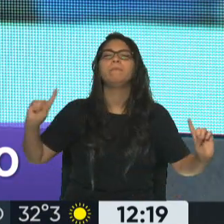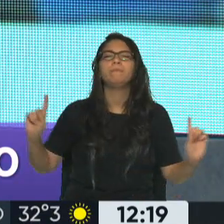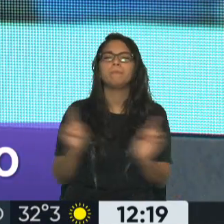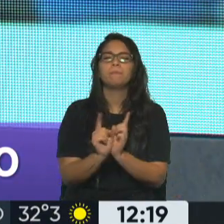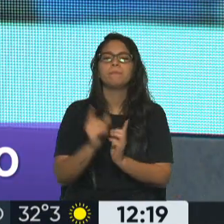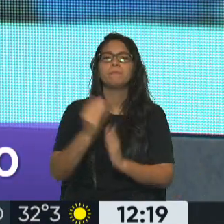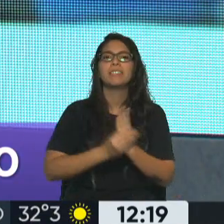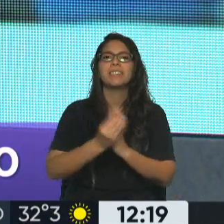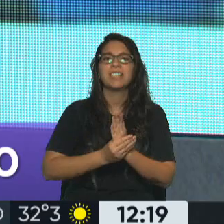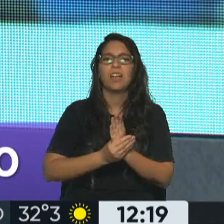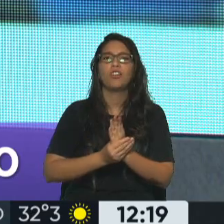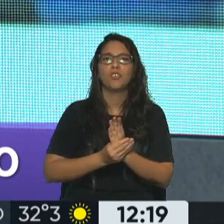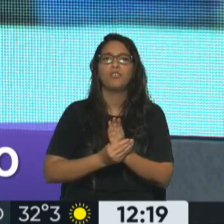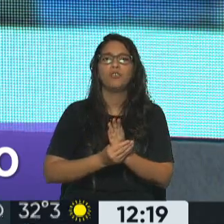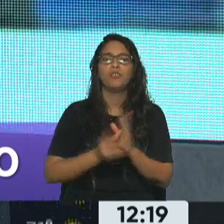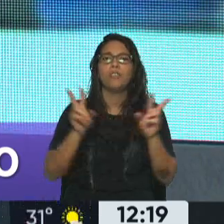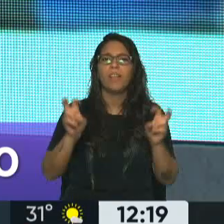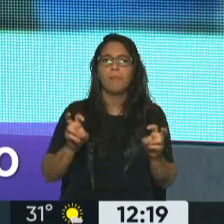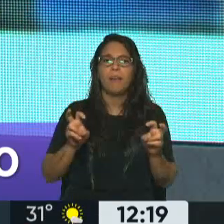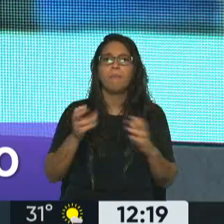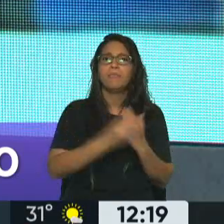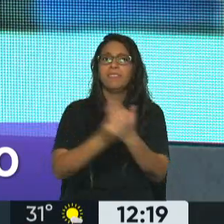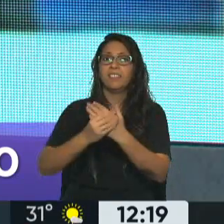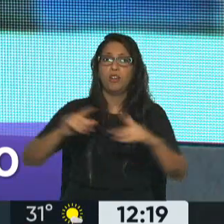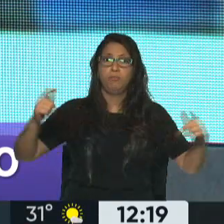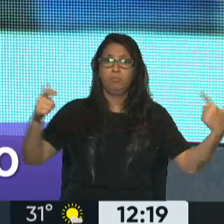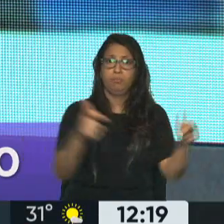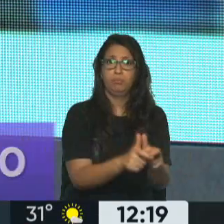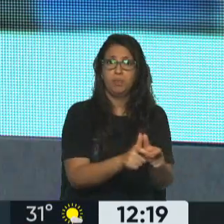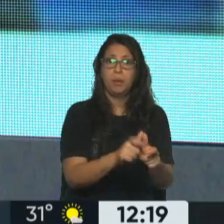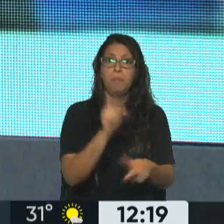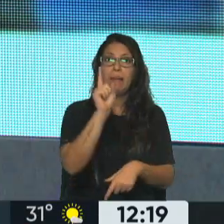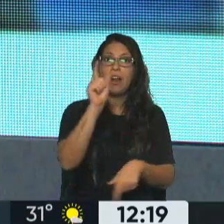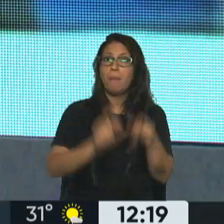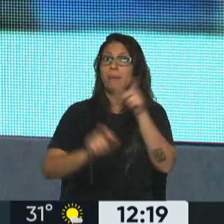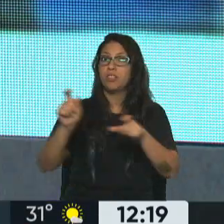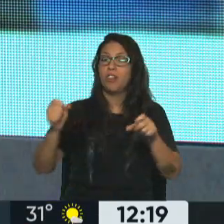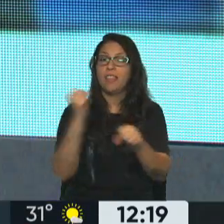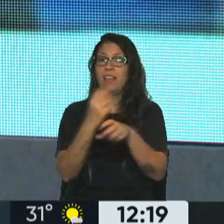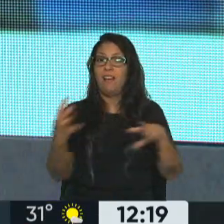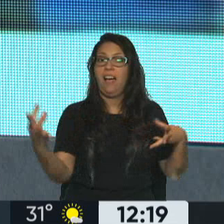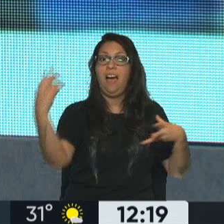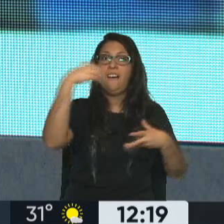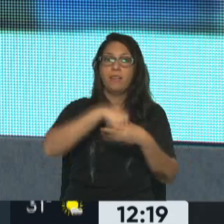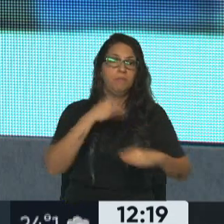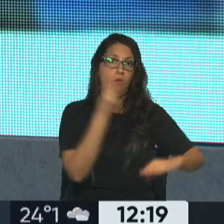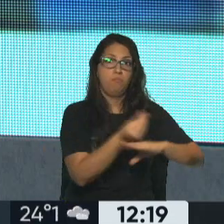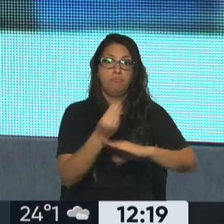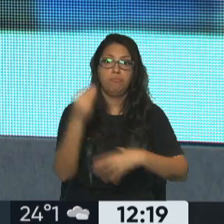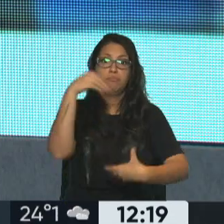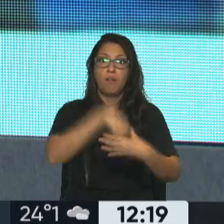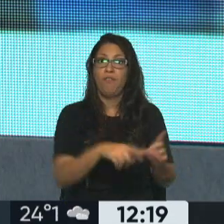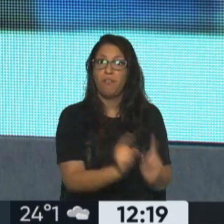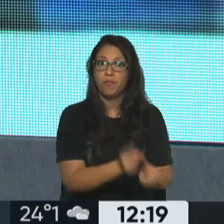ministerios. A ver, se reducen los ministerios, pero las personas que trabajaban de planta en esos ministerios siguen